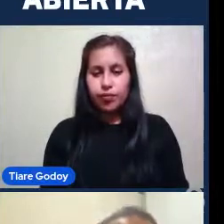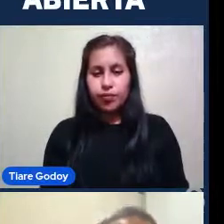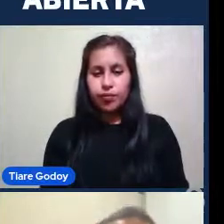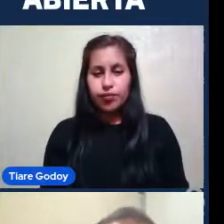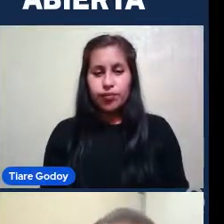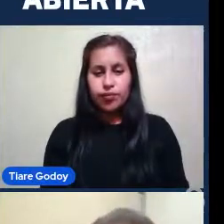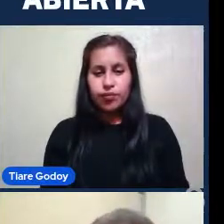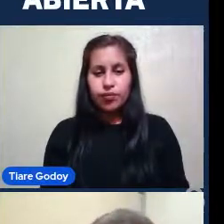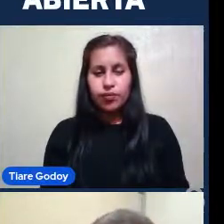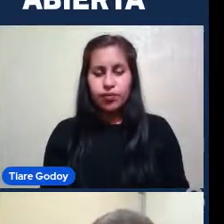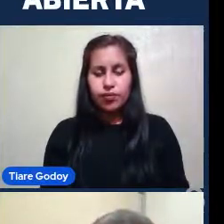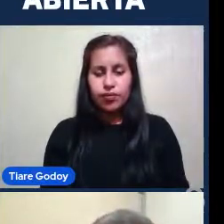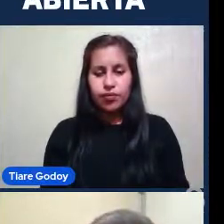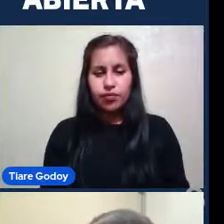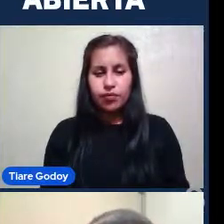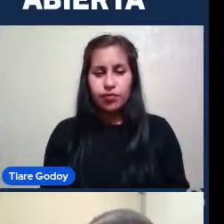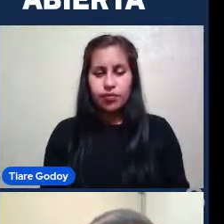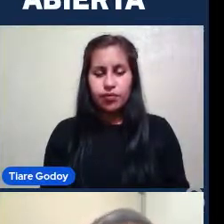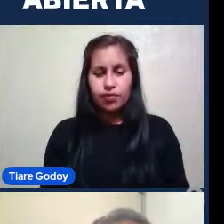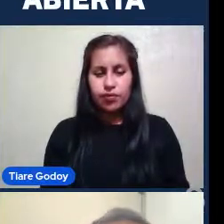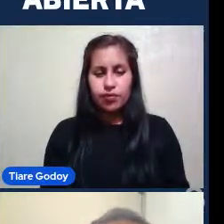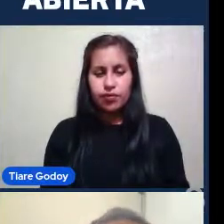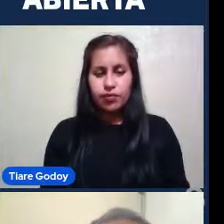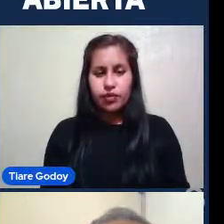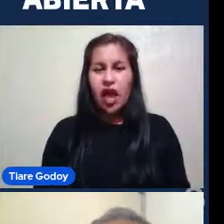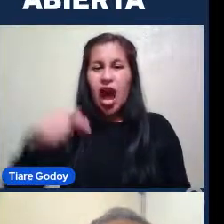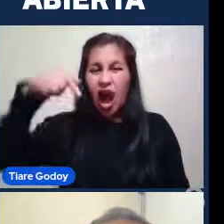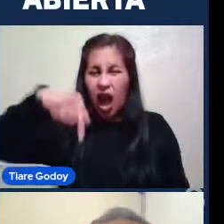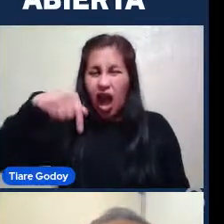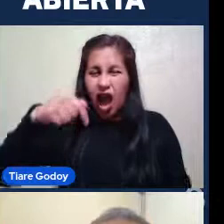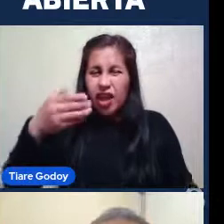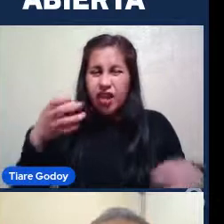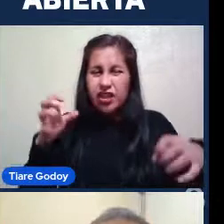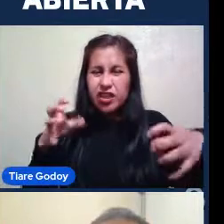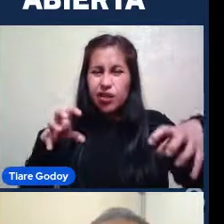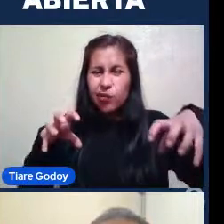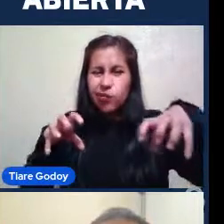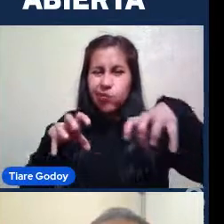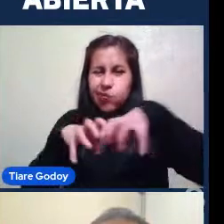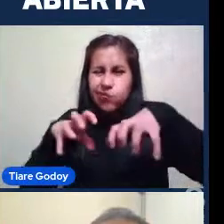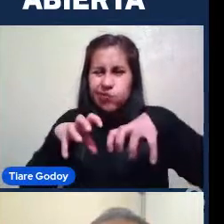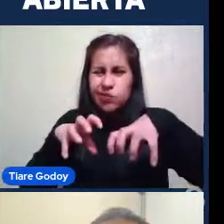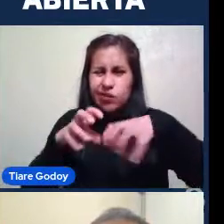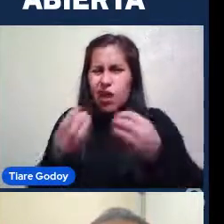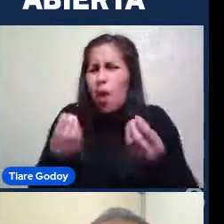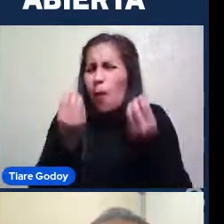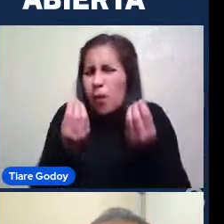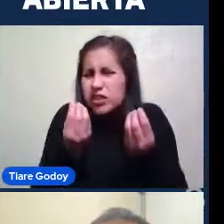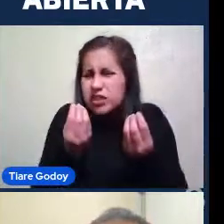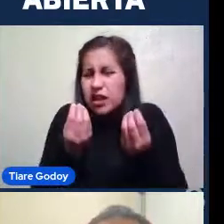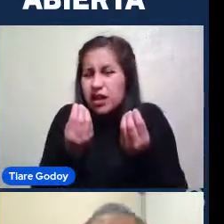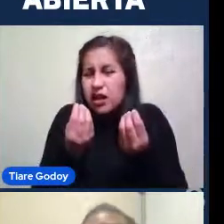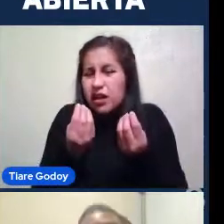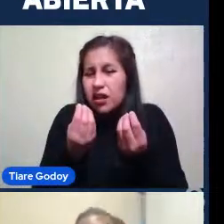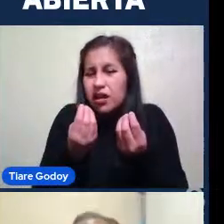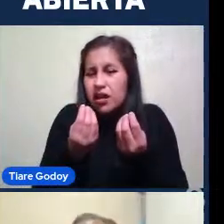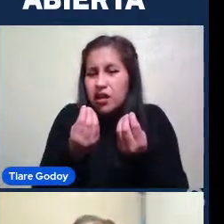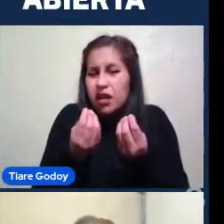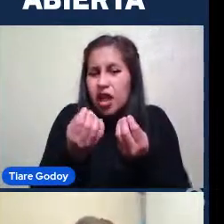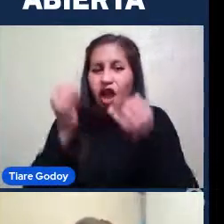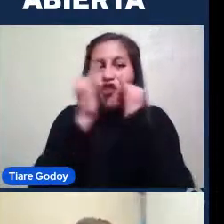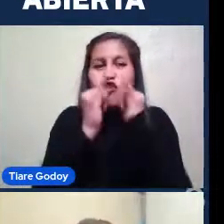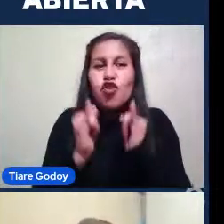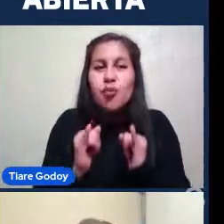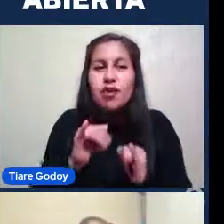Que es lo que ocurre Además En este choque En este choque Se genera Una Formación estelar